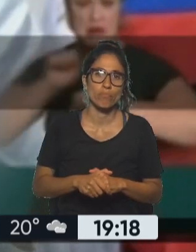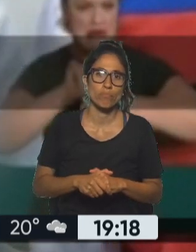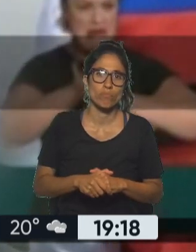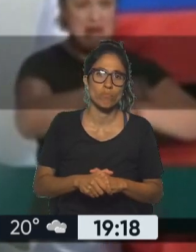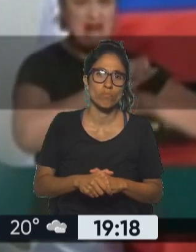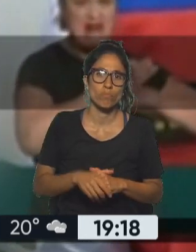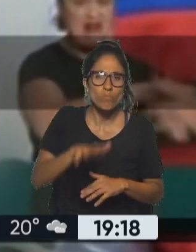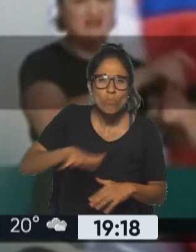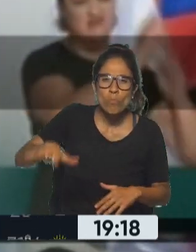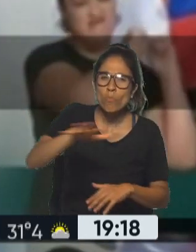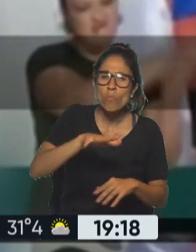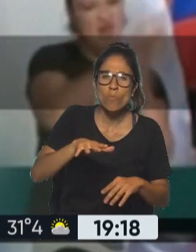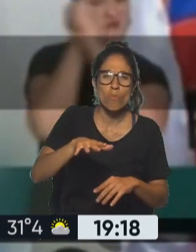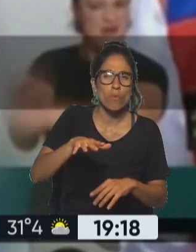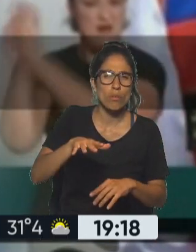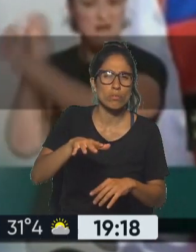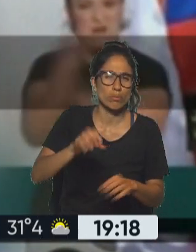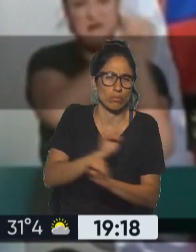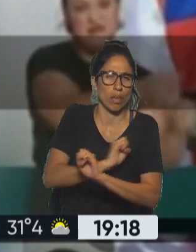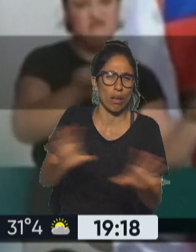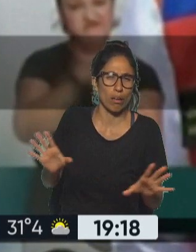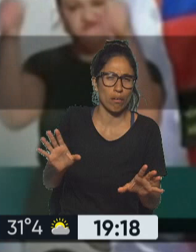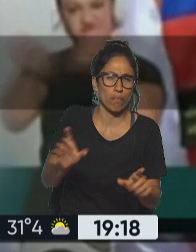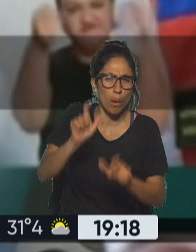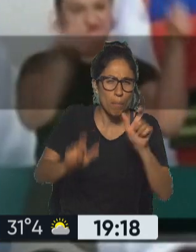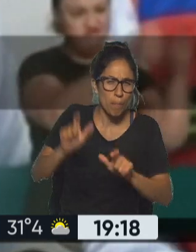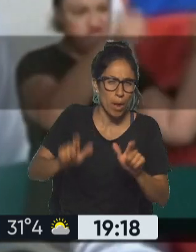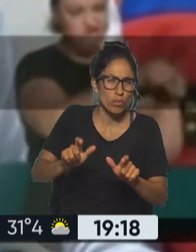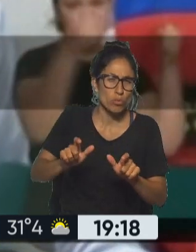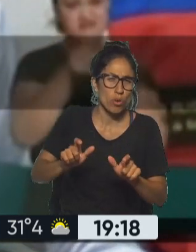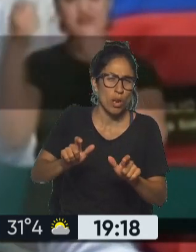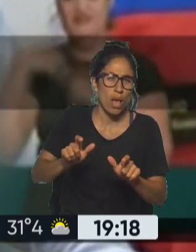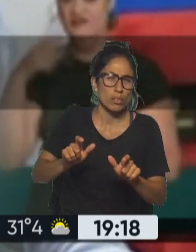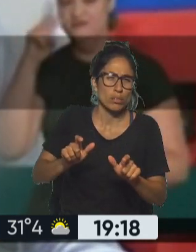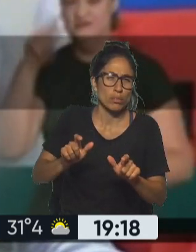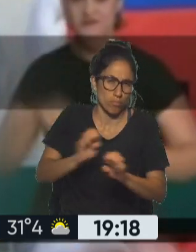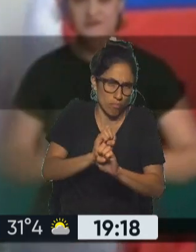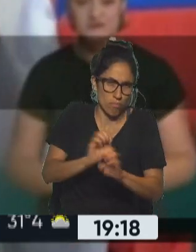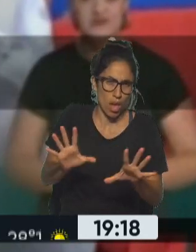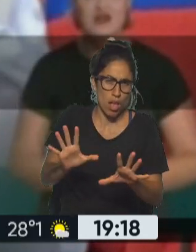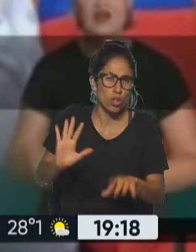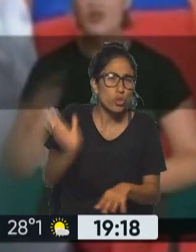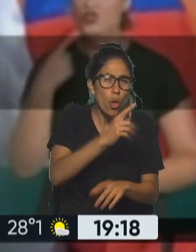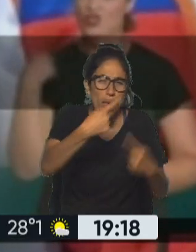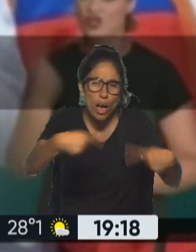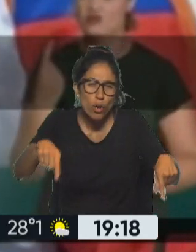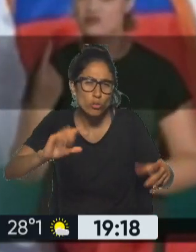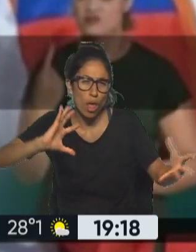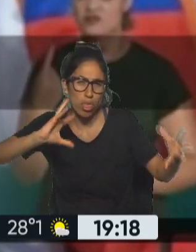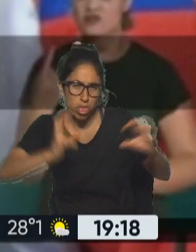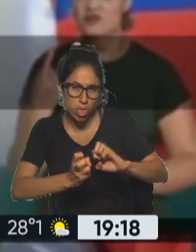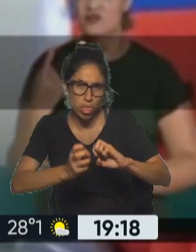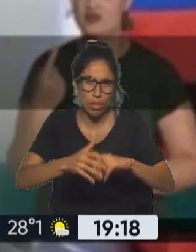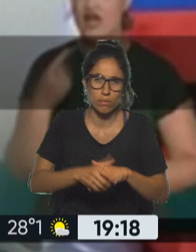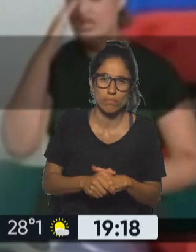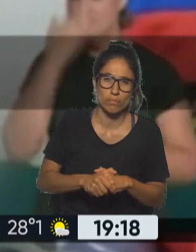verdaderos vándalos destruindo lo que encontraba por la frente nosotros creemos que